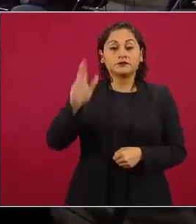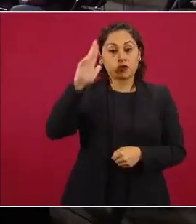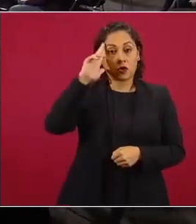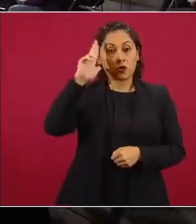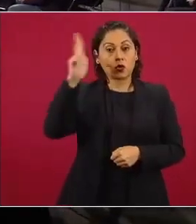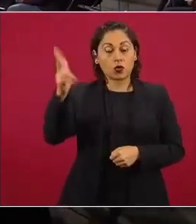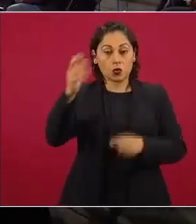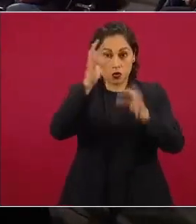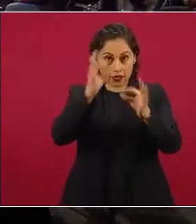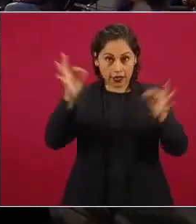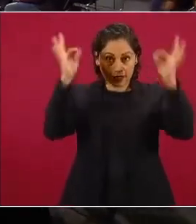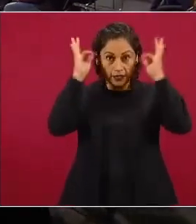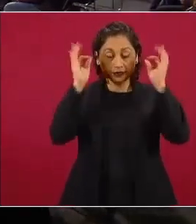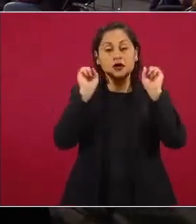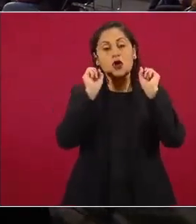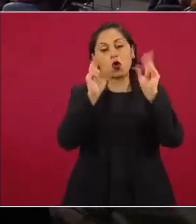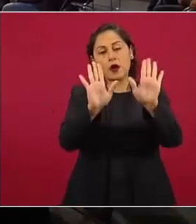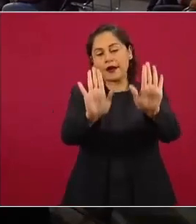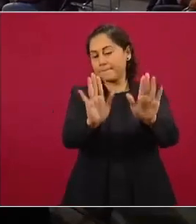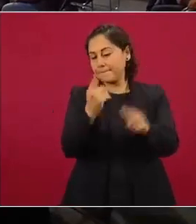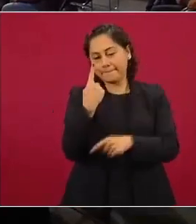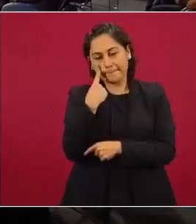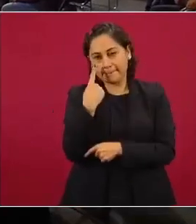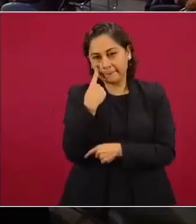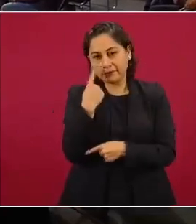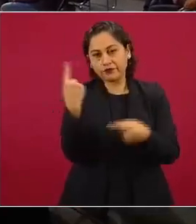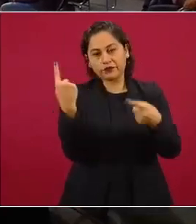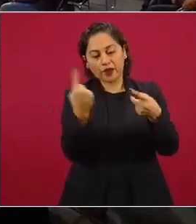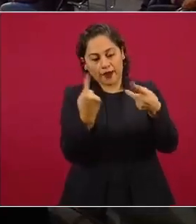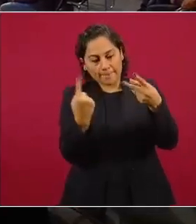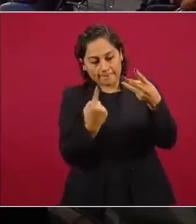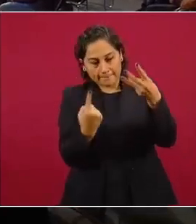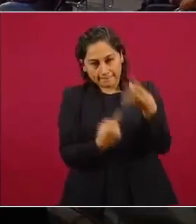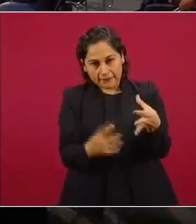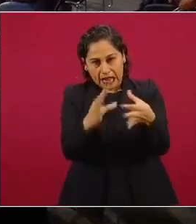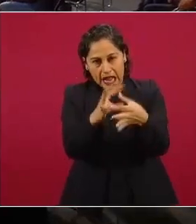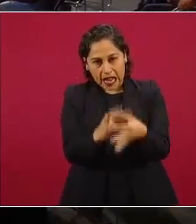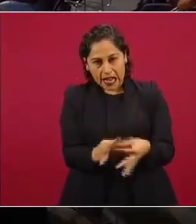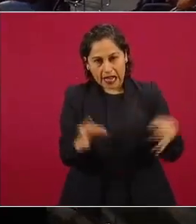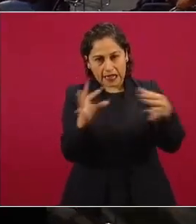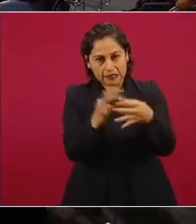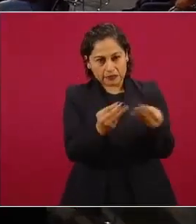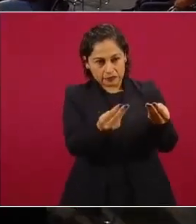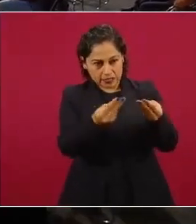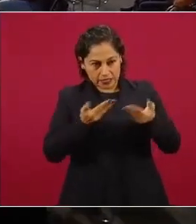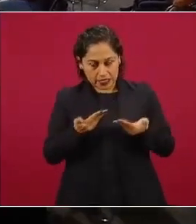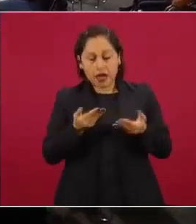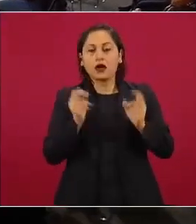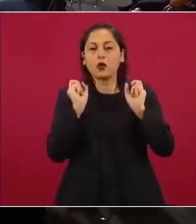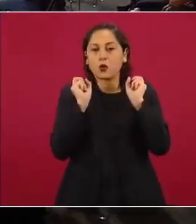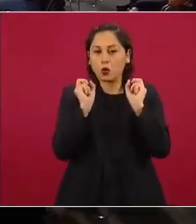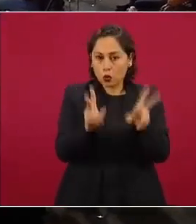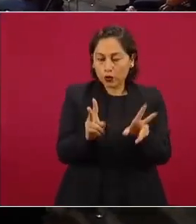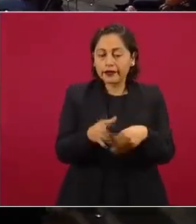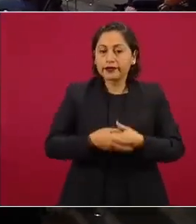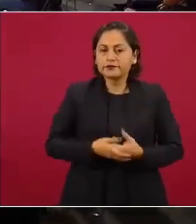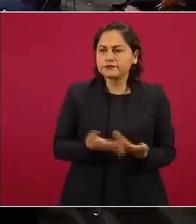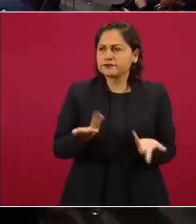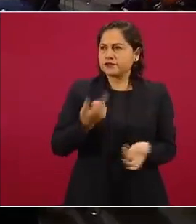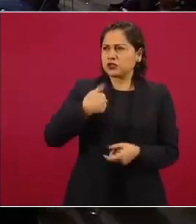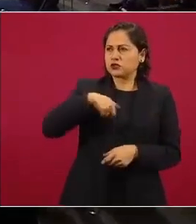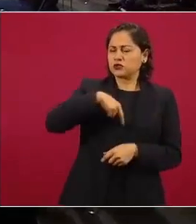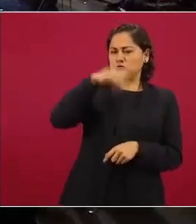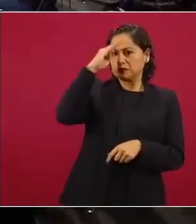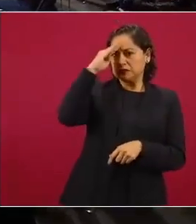hola canciller a ver bueno entonces con estos datos que ya nos está compartiendo podemos decir que la fiscalía